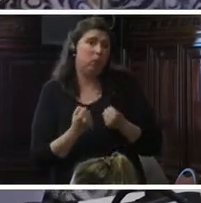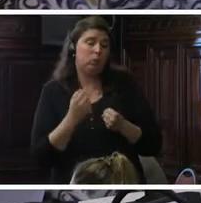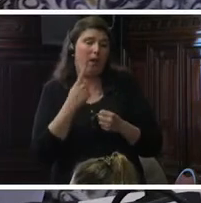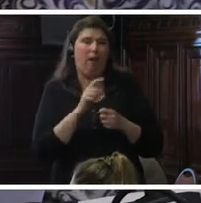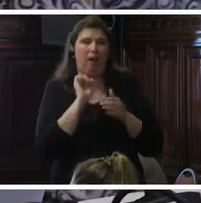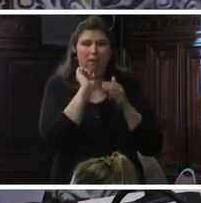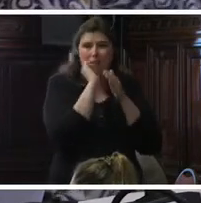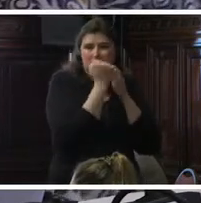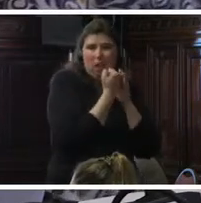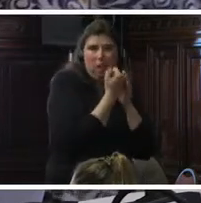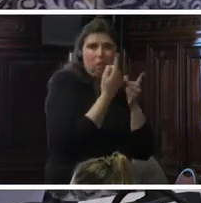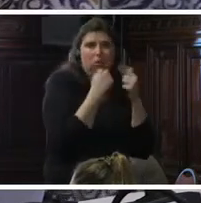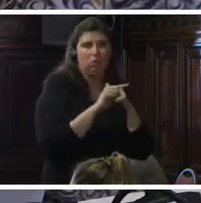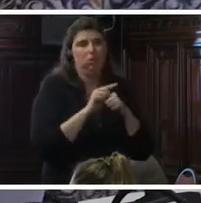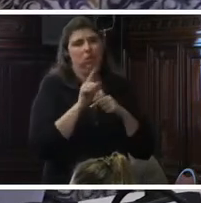en riesgo.